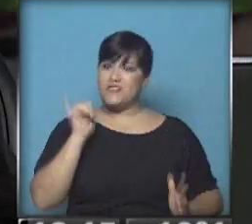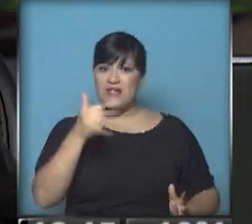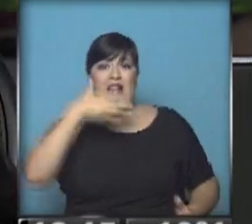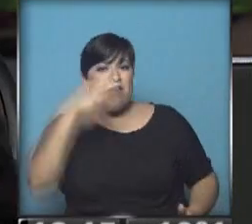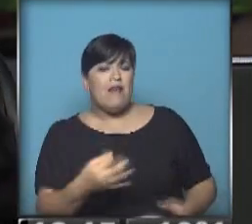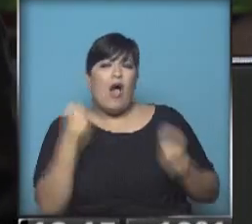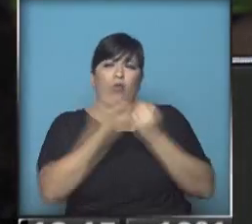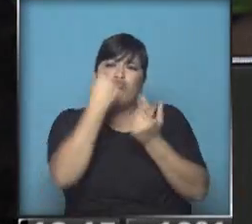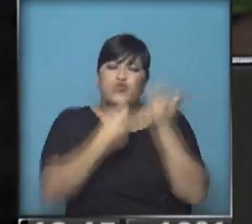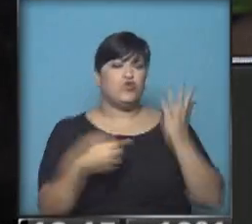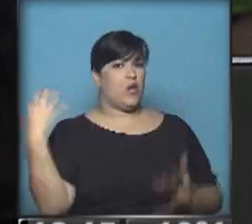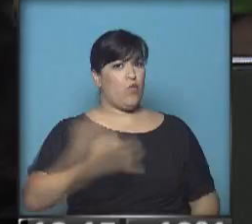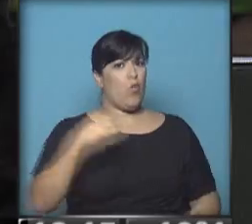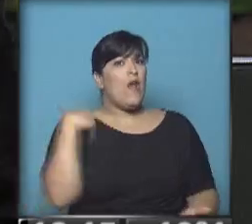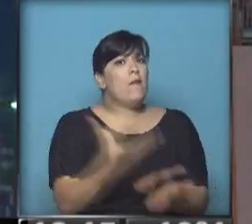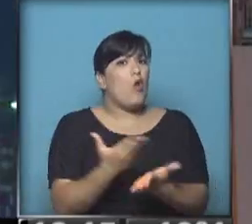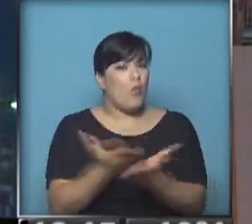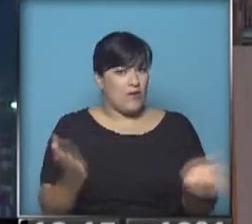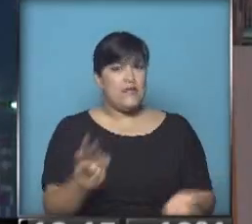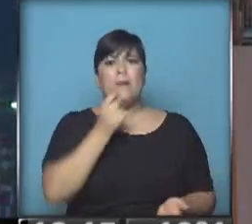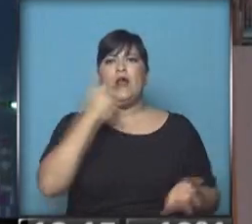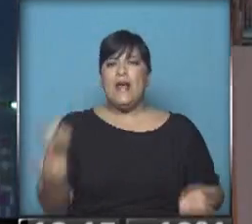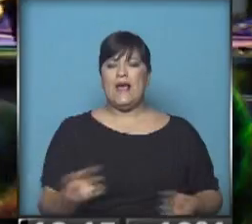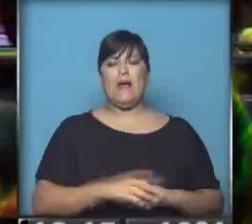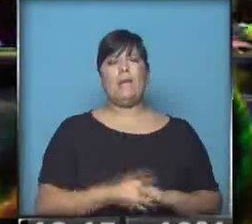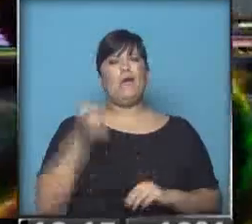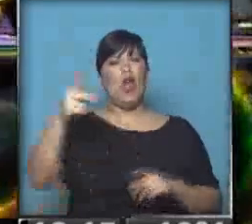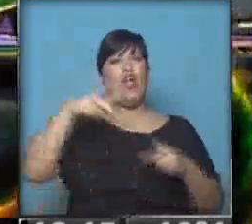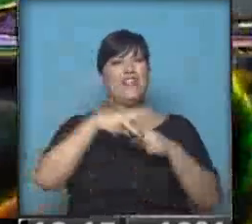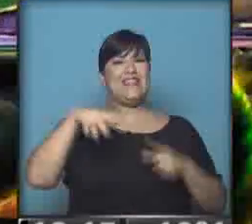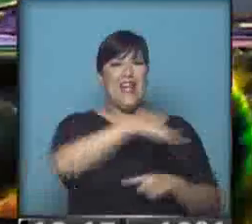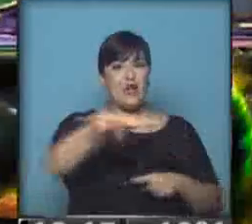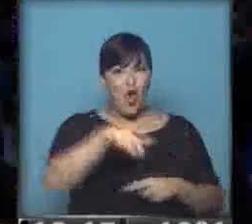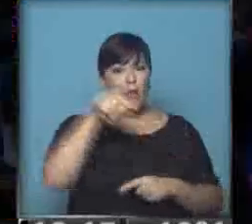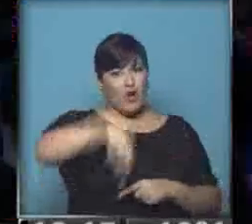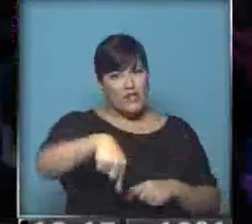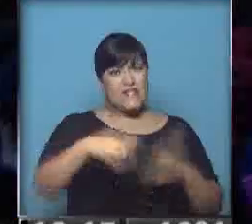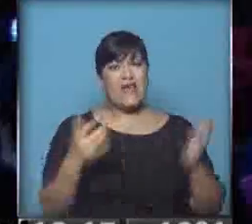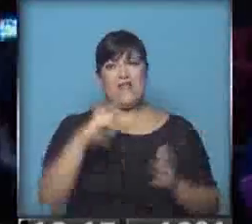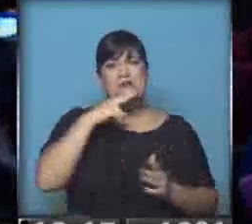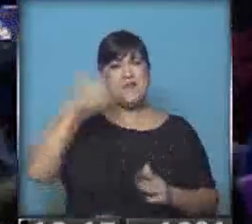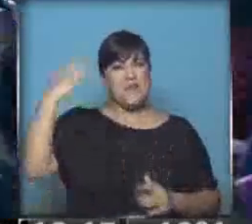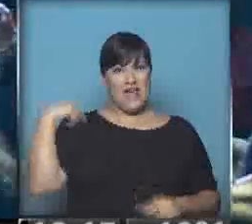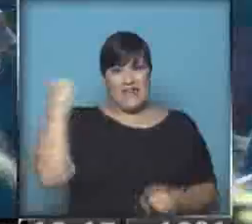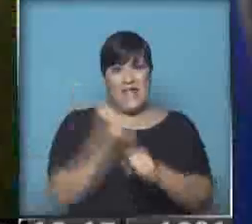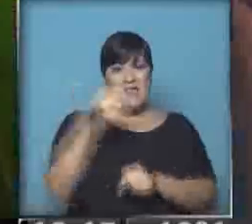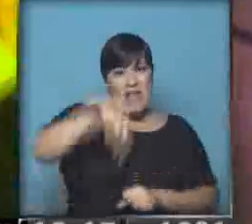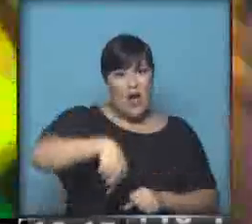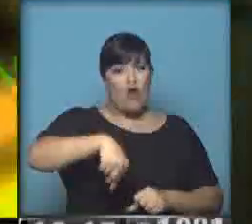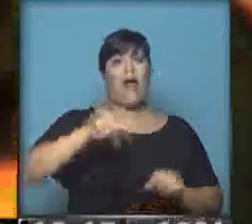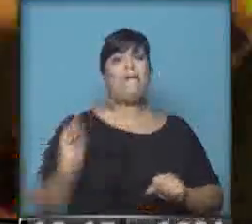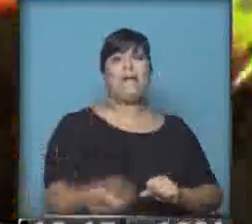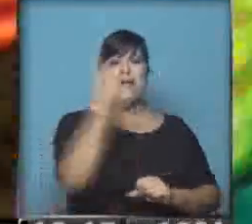hay muchas y muy buenas propuestas. Como, por ejemplo, nos vamos a Tecnópolis, donde se está desarrollando desde el viernes el primer